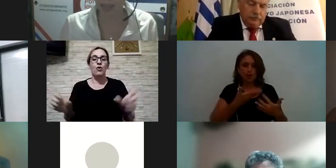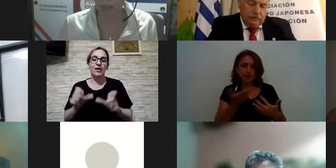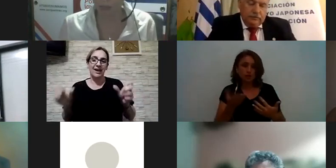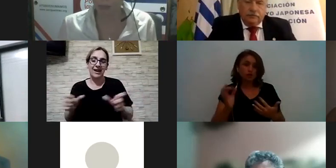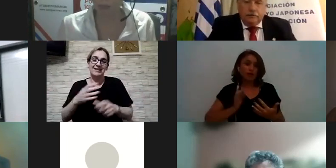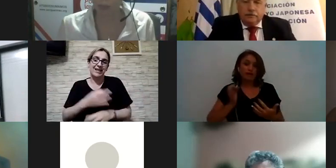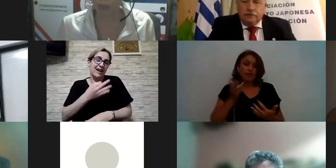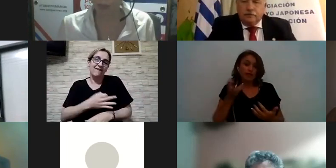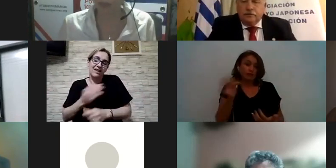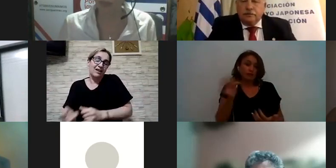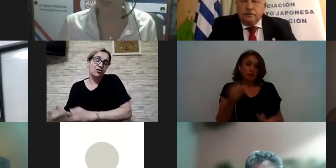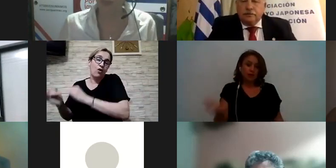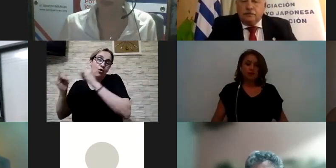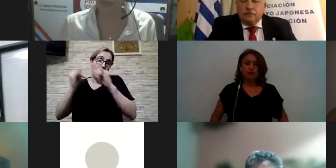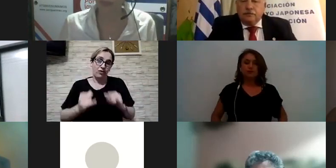diaria ¿sí?